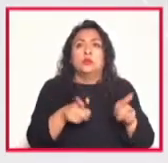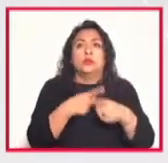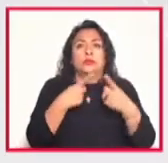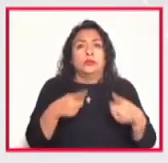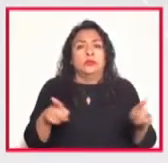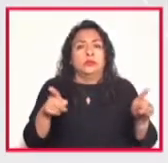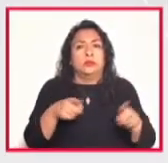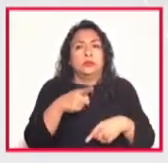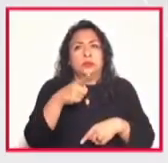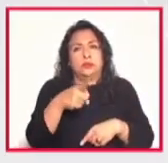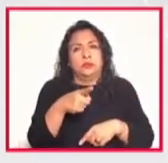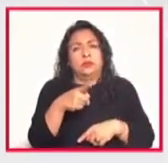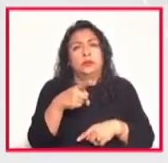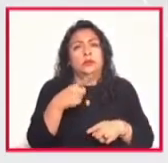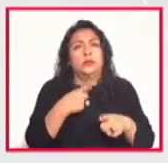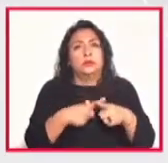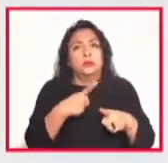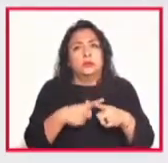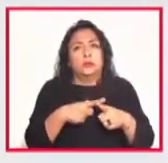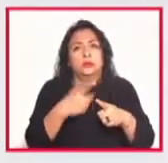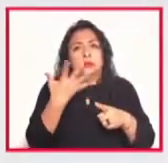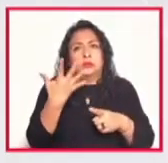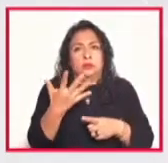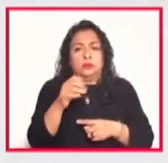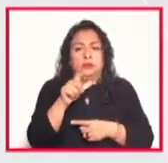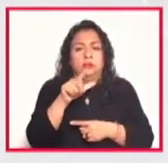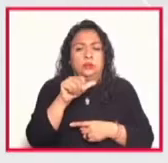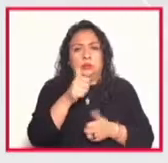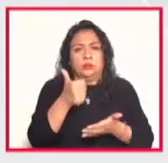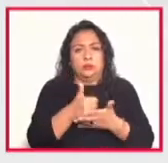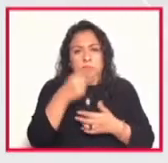y esto estará interpretado por el Quinteto de Aliento de la Ciudad de México